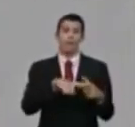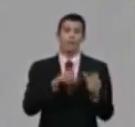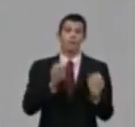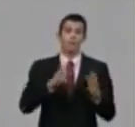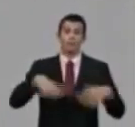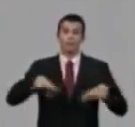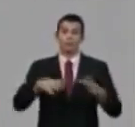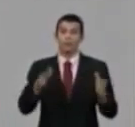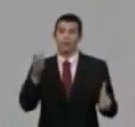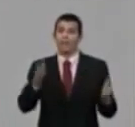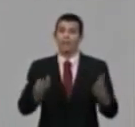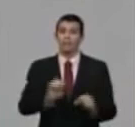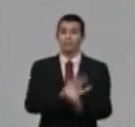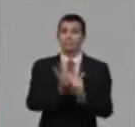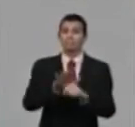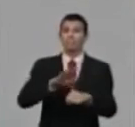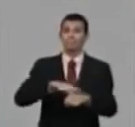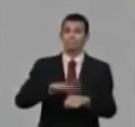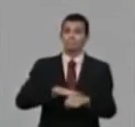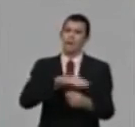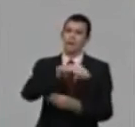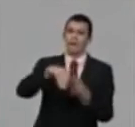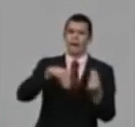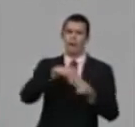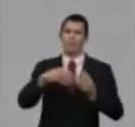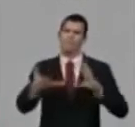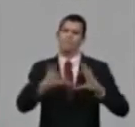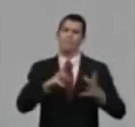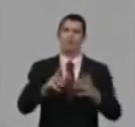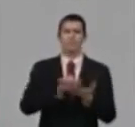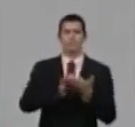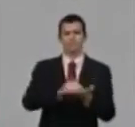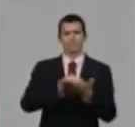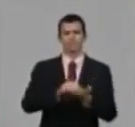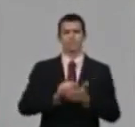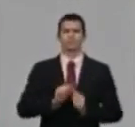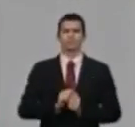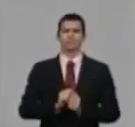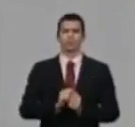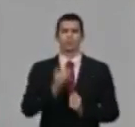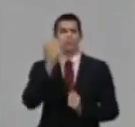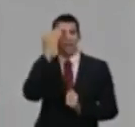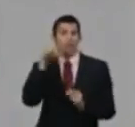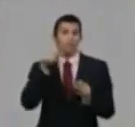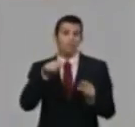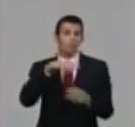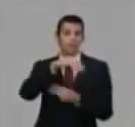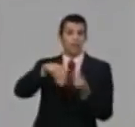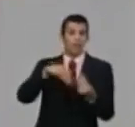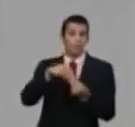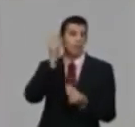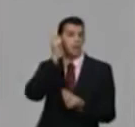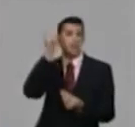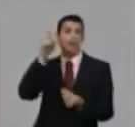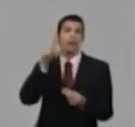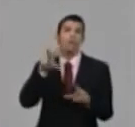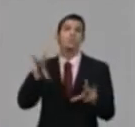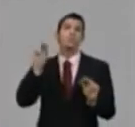en que ellos brindaban el servicio o realizaban las producciones, que le han permitido continuar trabajando. Eso es una